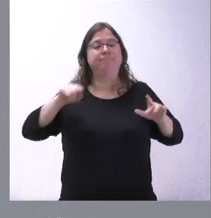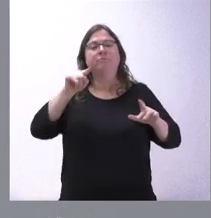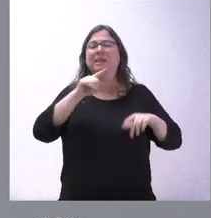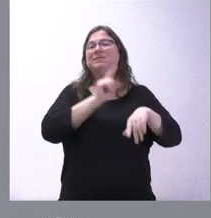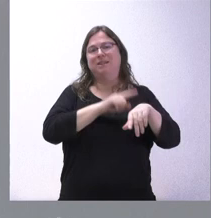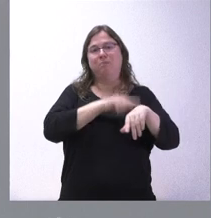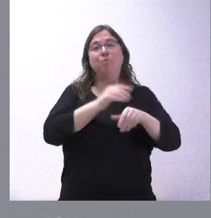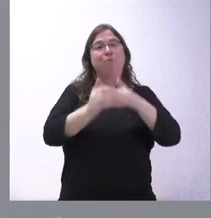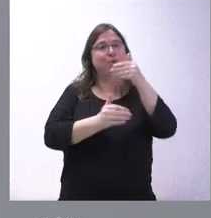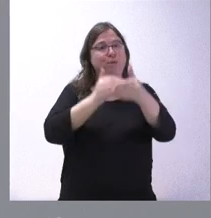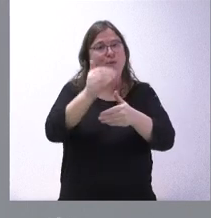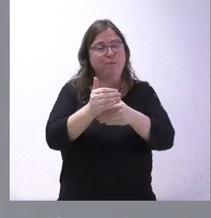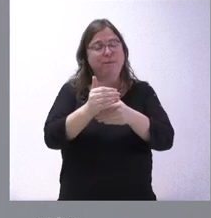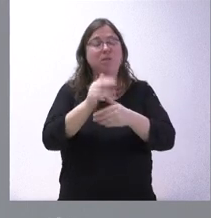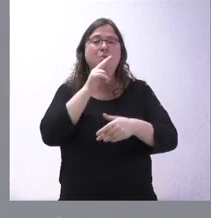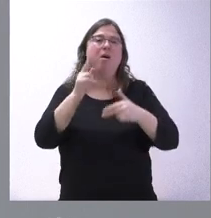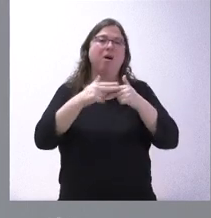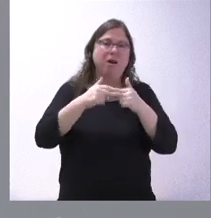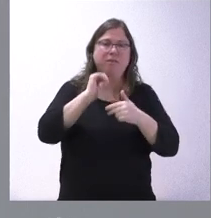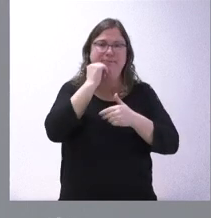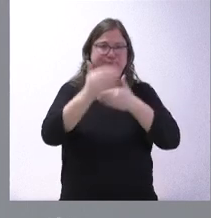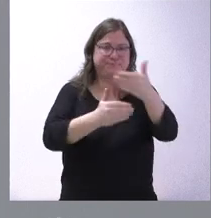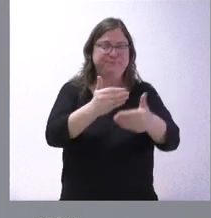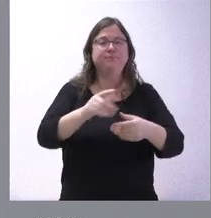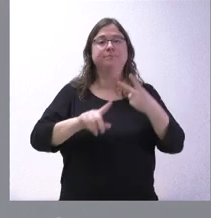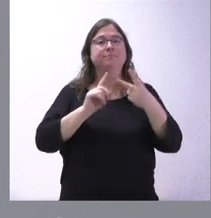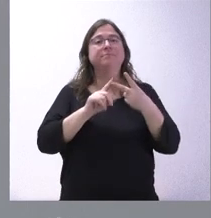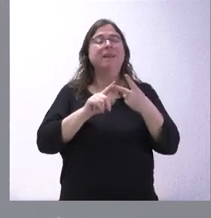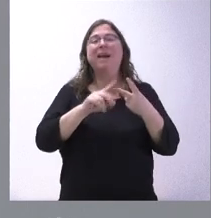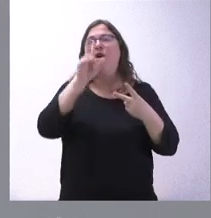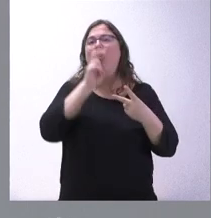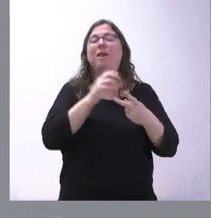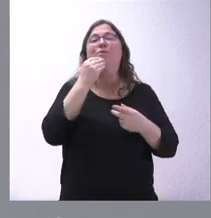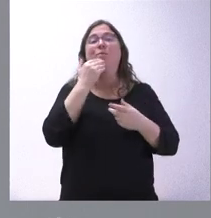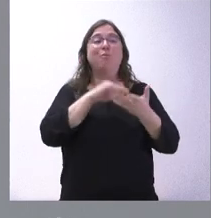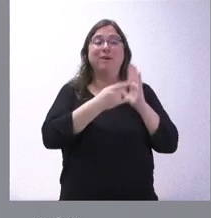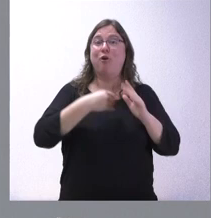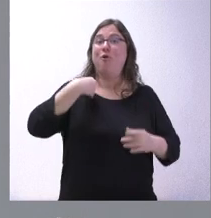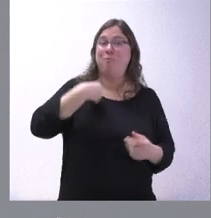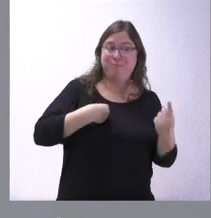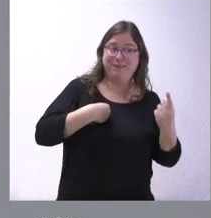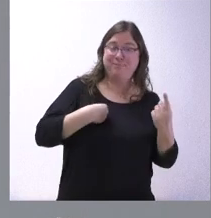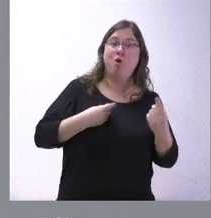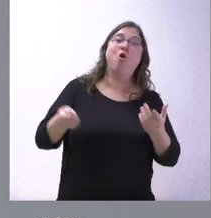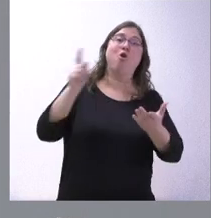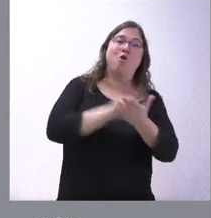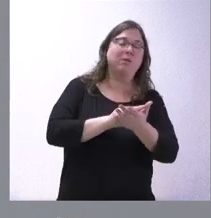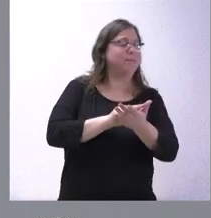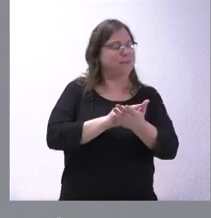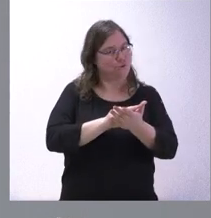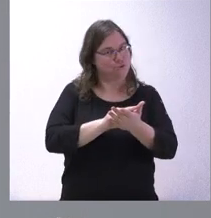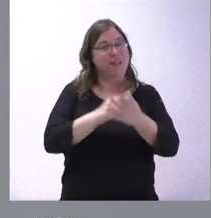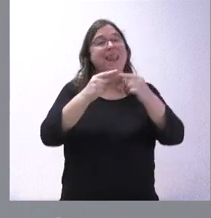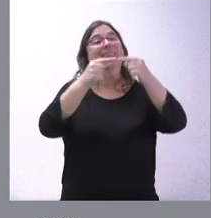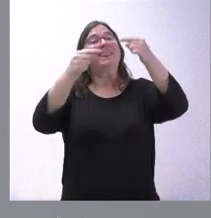tiempo y un procedimiento de unas alegaciones. En segundo lugar, no vale con el mismo proyecto para sacar nuevamente la licitación, sino que hay que sacar la diferencia